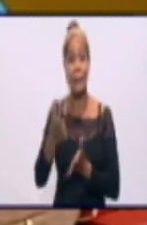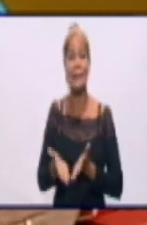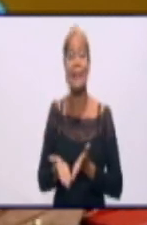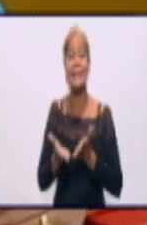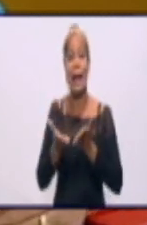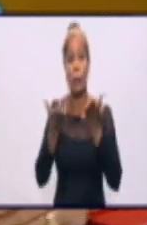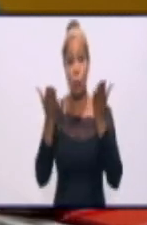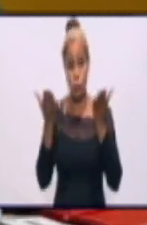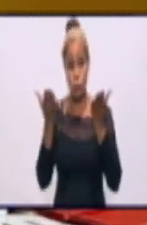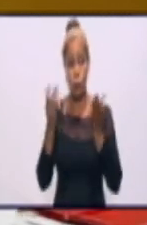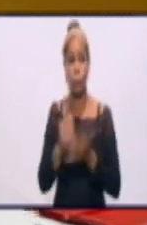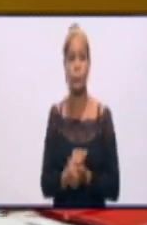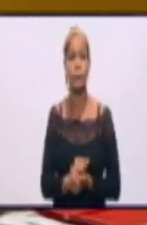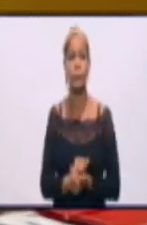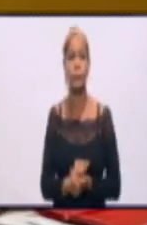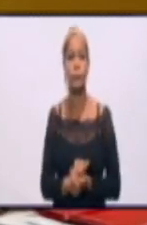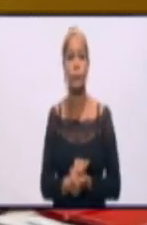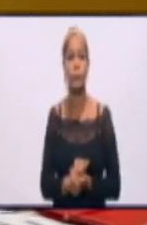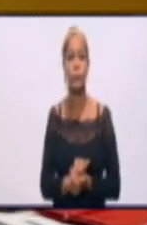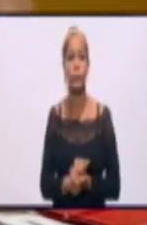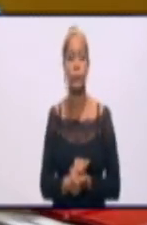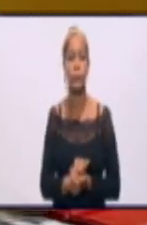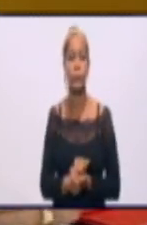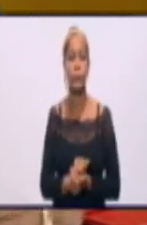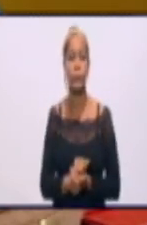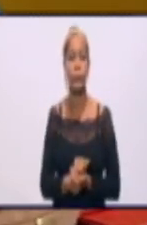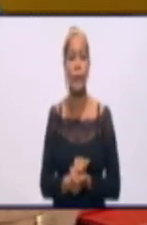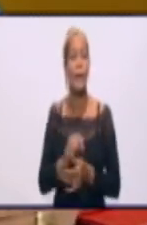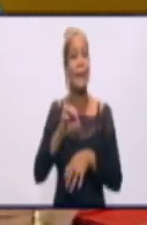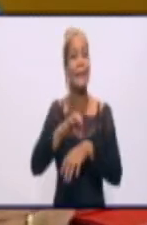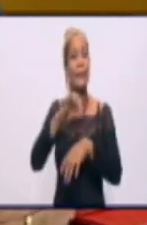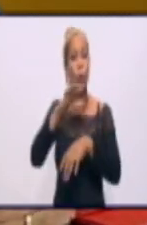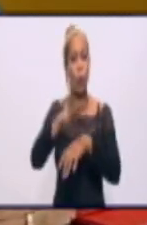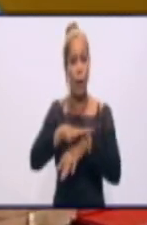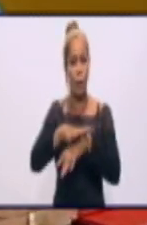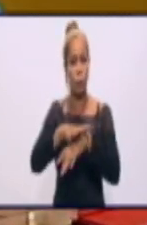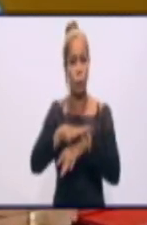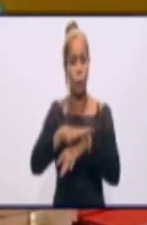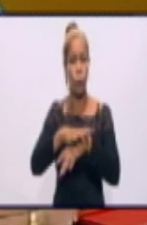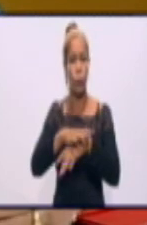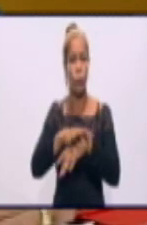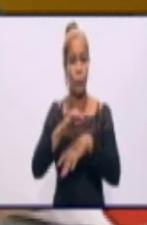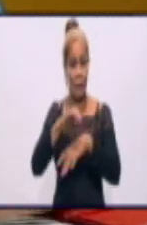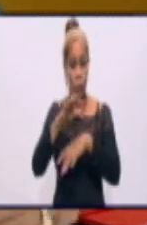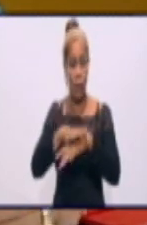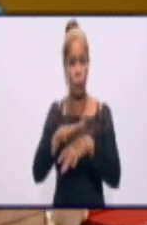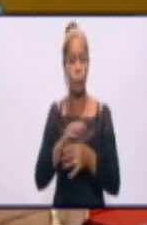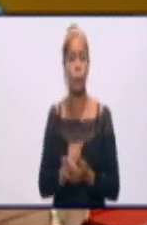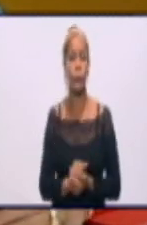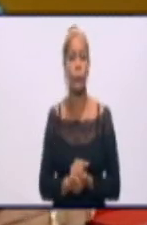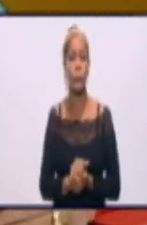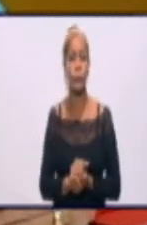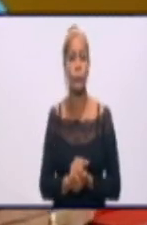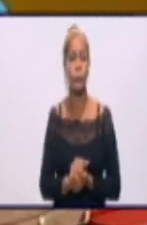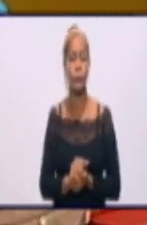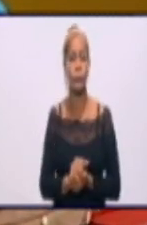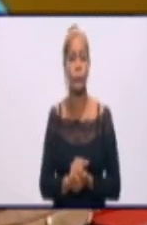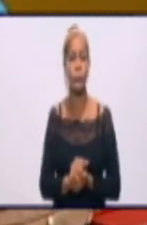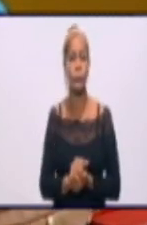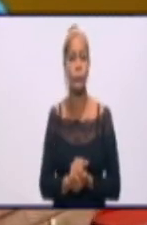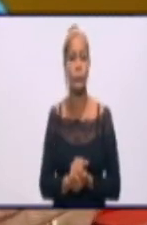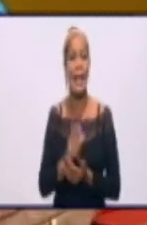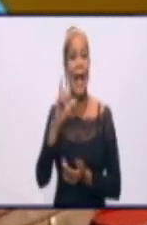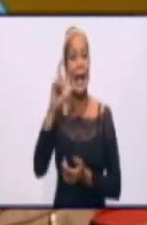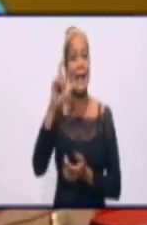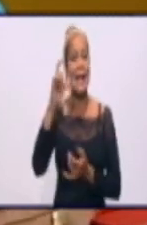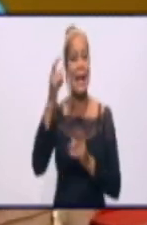Manzanillo, la subestación Gramer-Riocato, una de las subestaciones que alimenta el poblado de Río Cato, Cayama, la